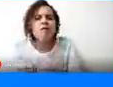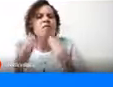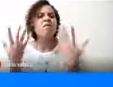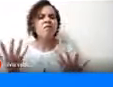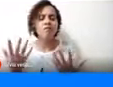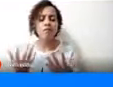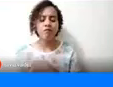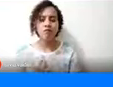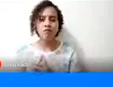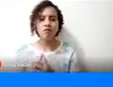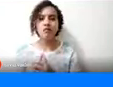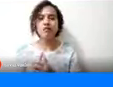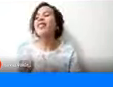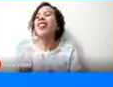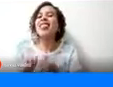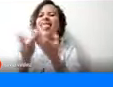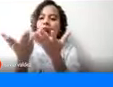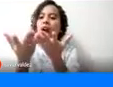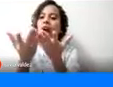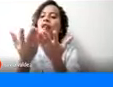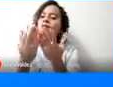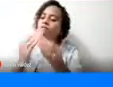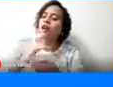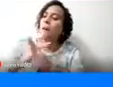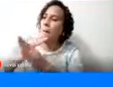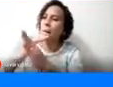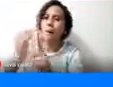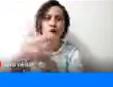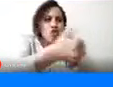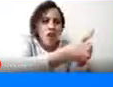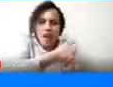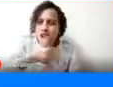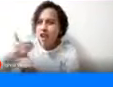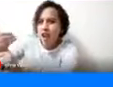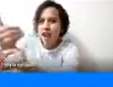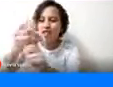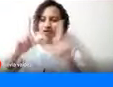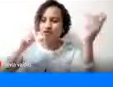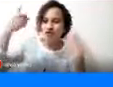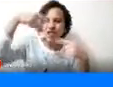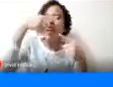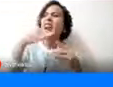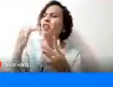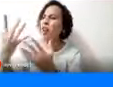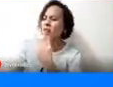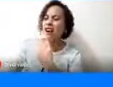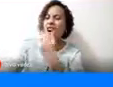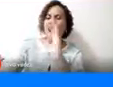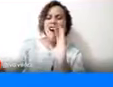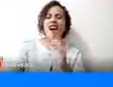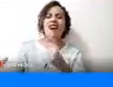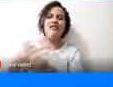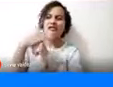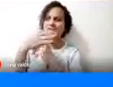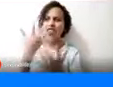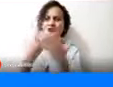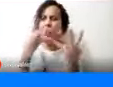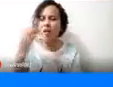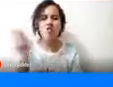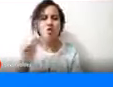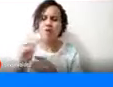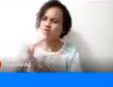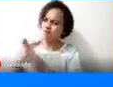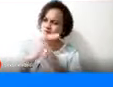blindar el sector turístico de los delitos que lo vulneran